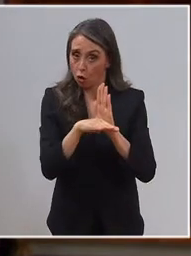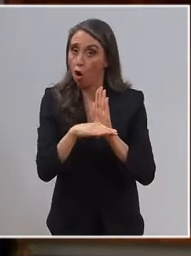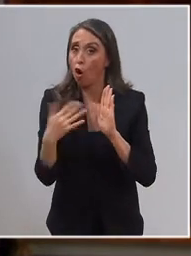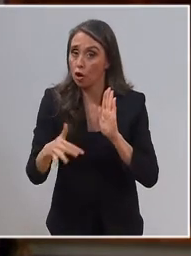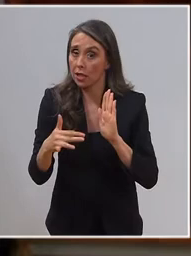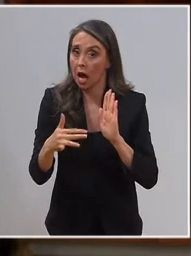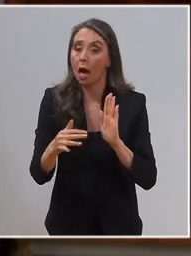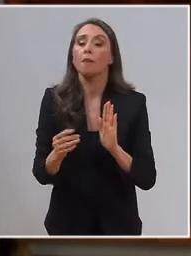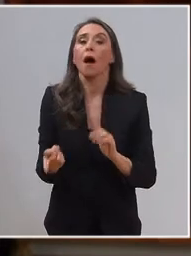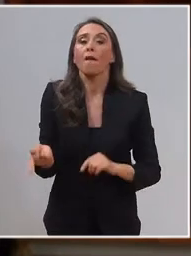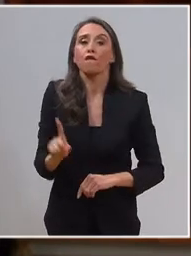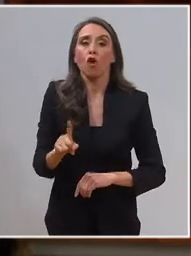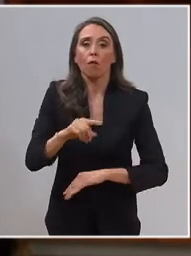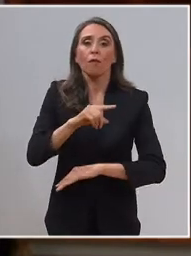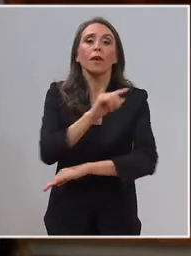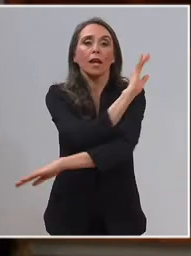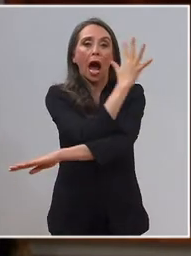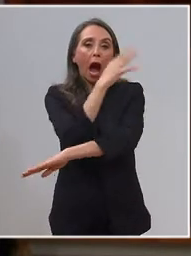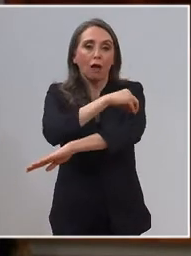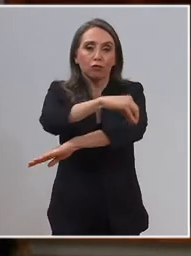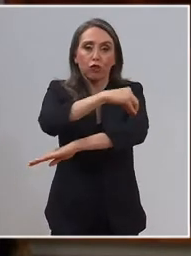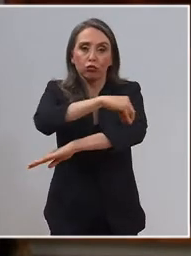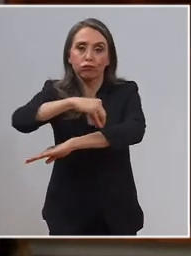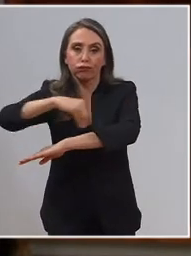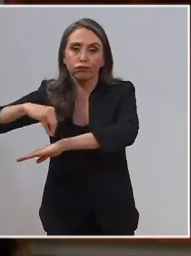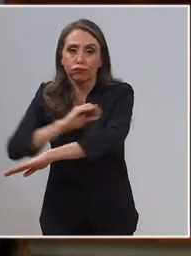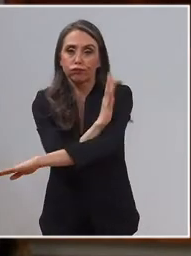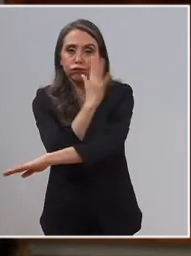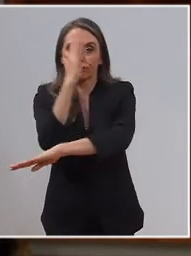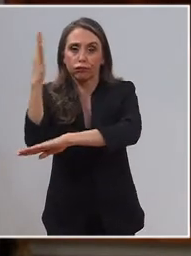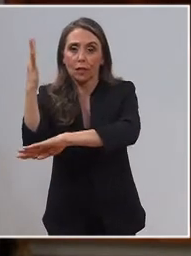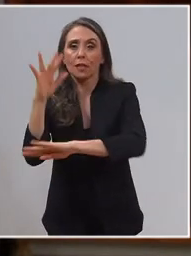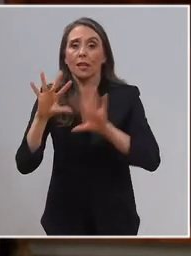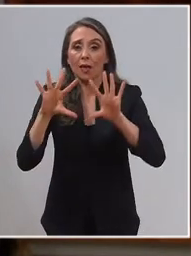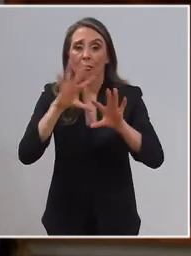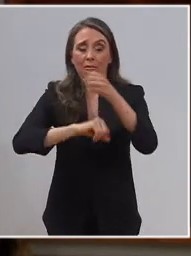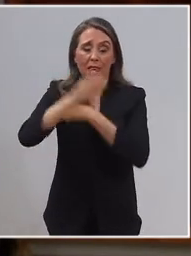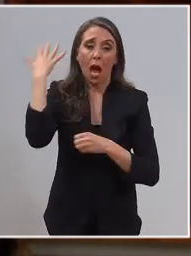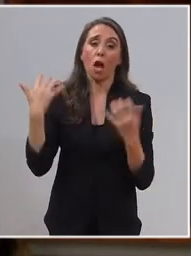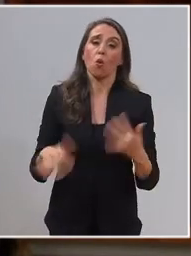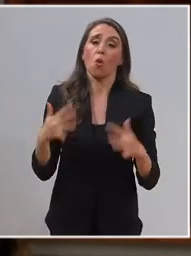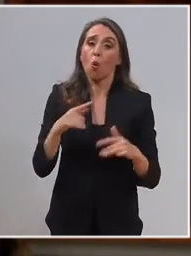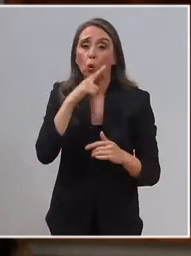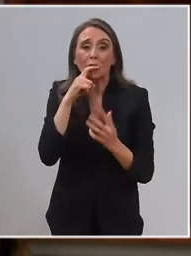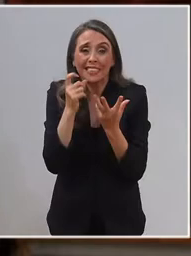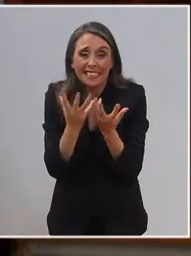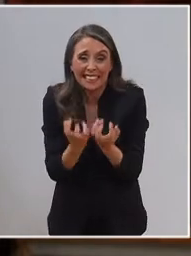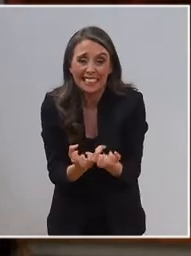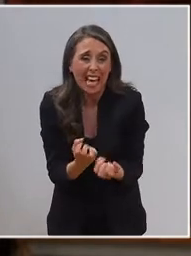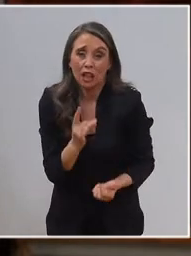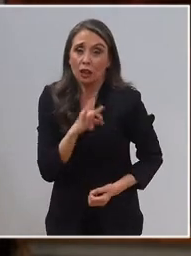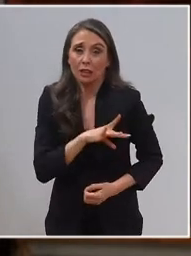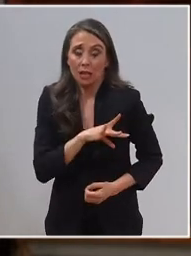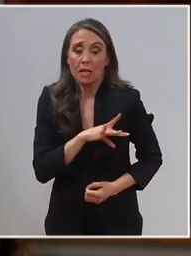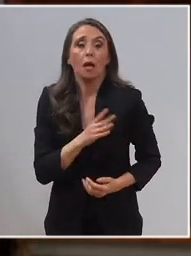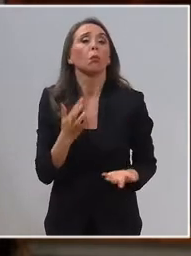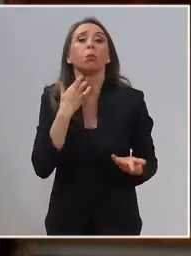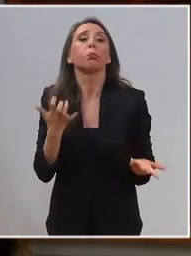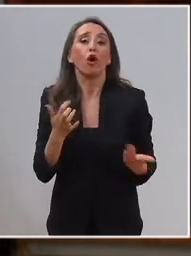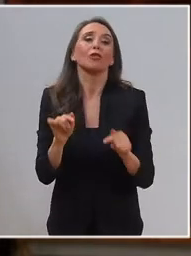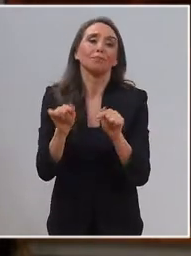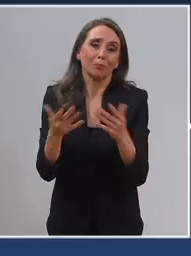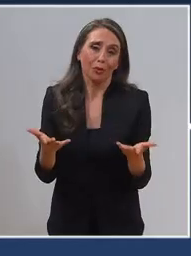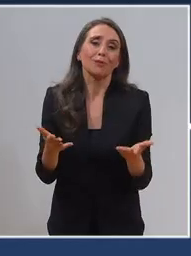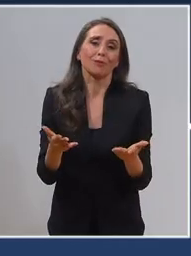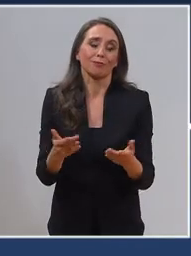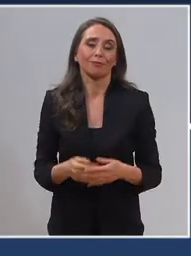de reforestación. La grave sequía que desde hace ya 10 años afecta a Chile obedece en parte a